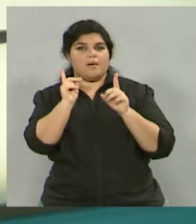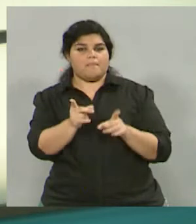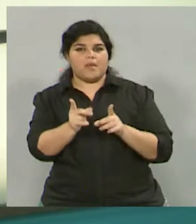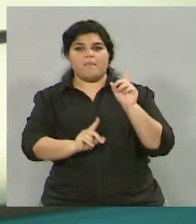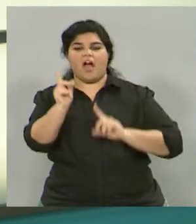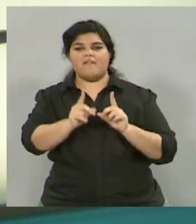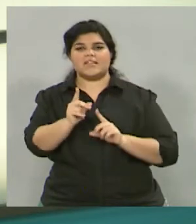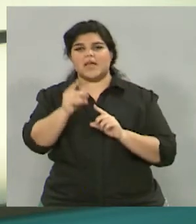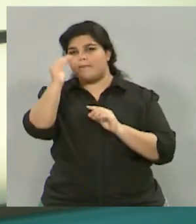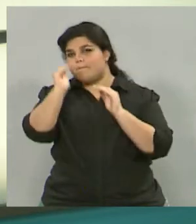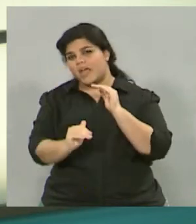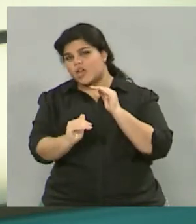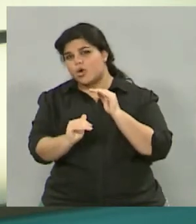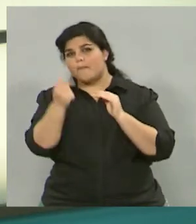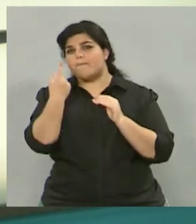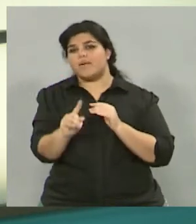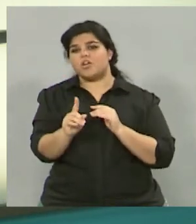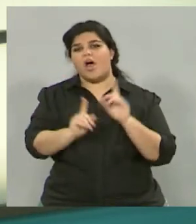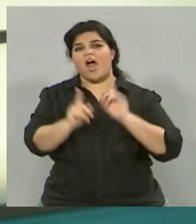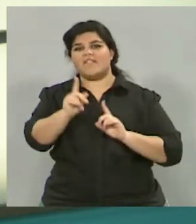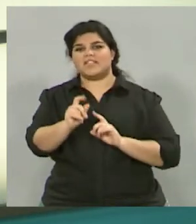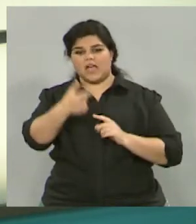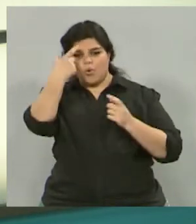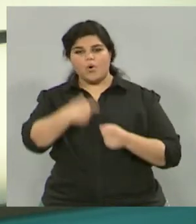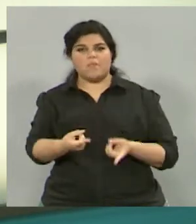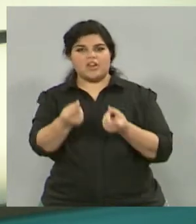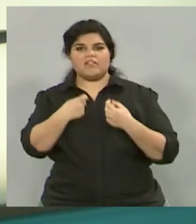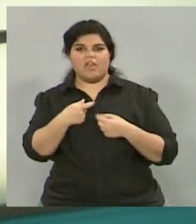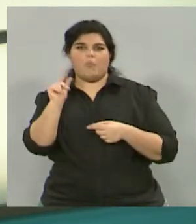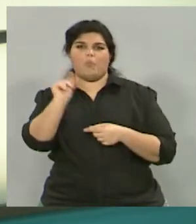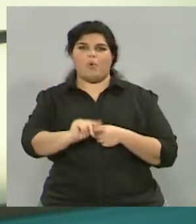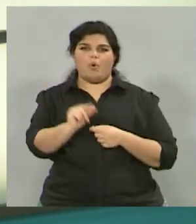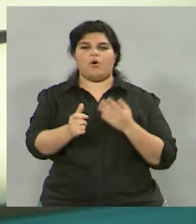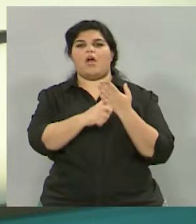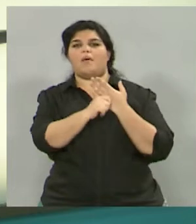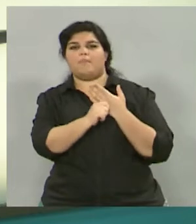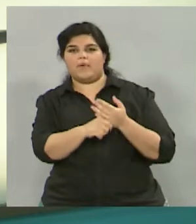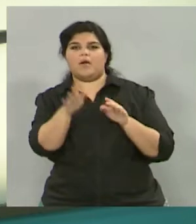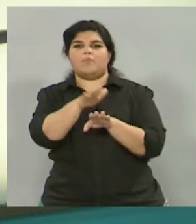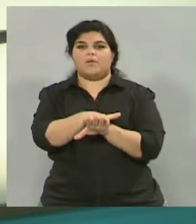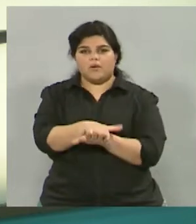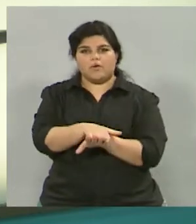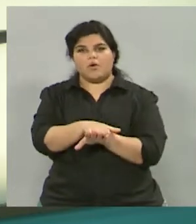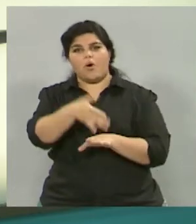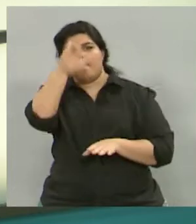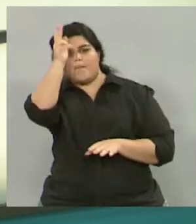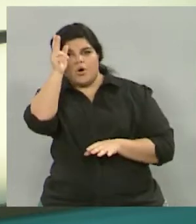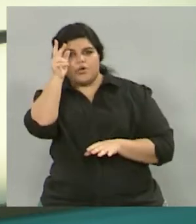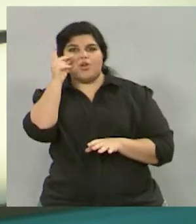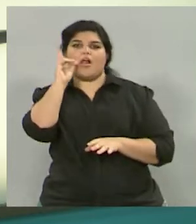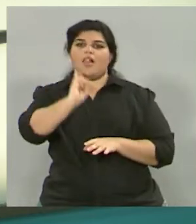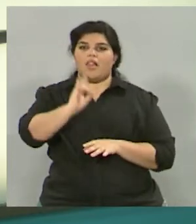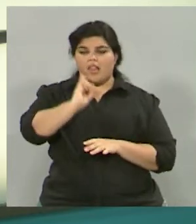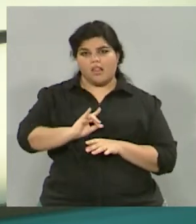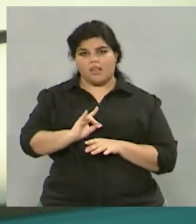un menor valor, pero quizás no cubra las necesidades nutricionales, es decir, algo de carne, algo de pescado, algo de pollo, de lácteos fundamental